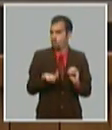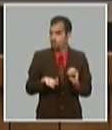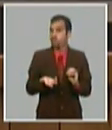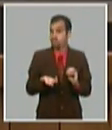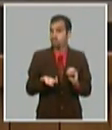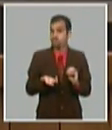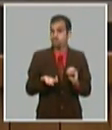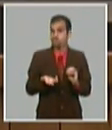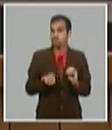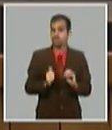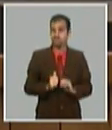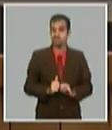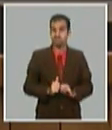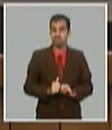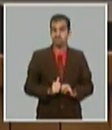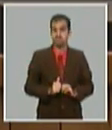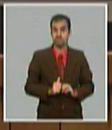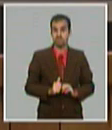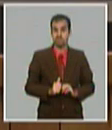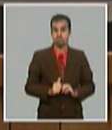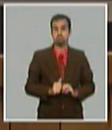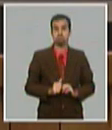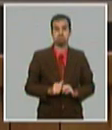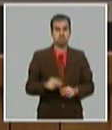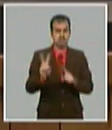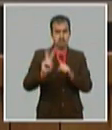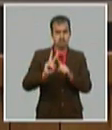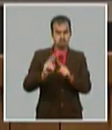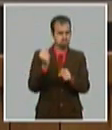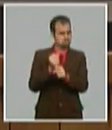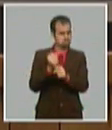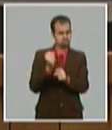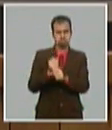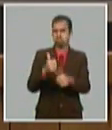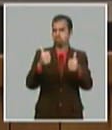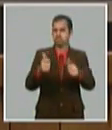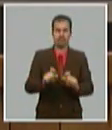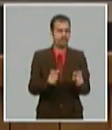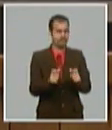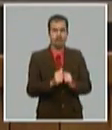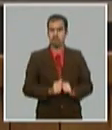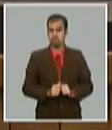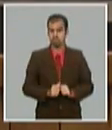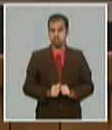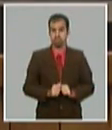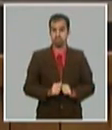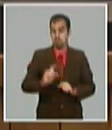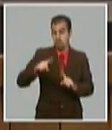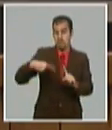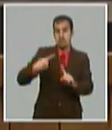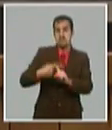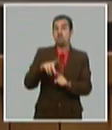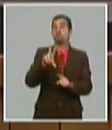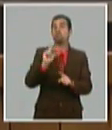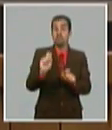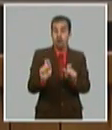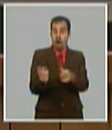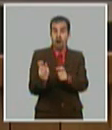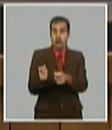cómo siguen trabajando con normalidad nuestra televisión nuestra radio incluso incorporando nuevos canales